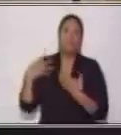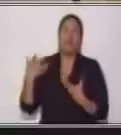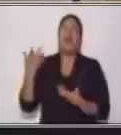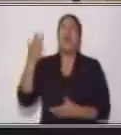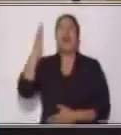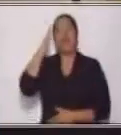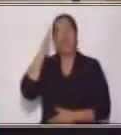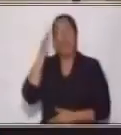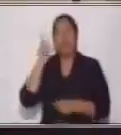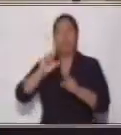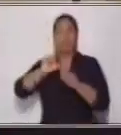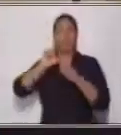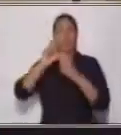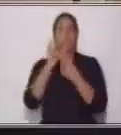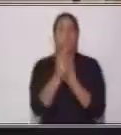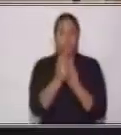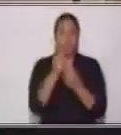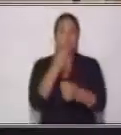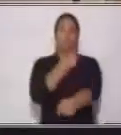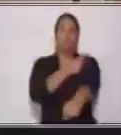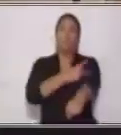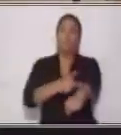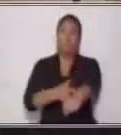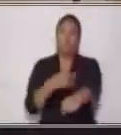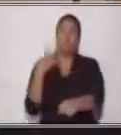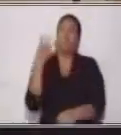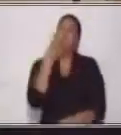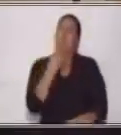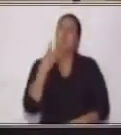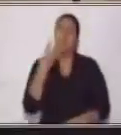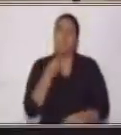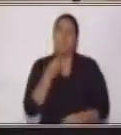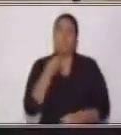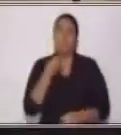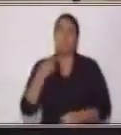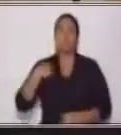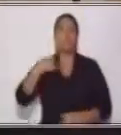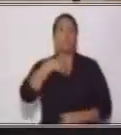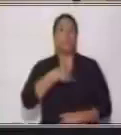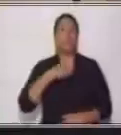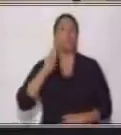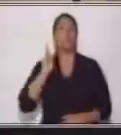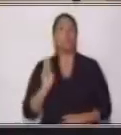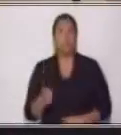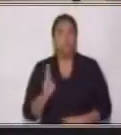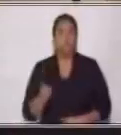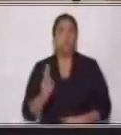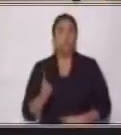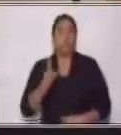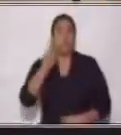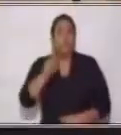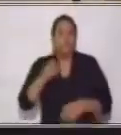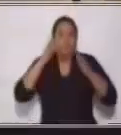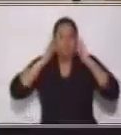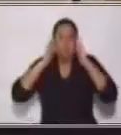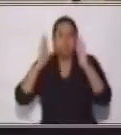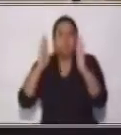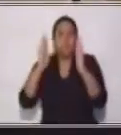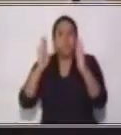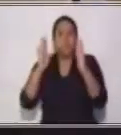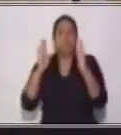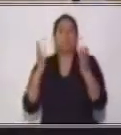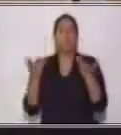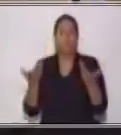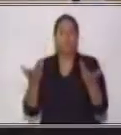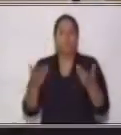Nos cuentan muchas historias lindas. Y nosotros siempre debemos poner mucha atención y